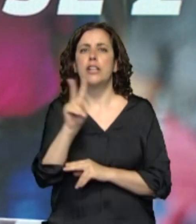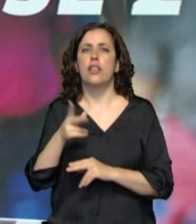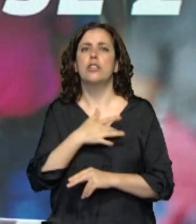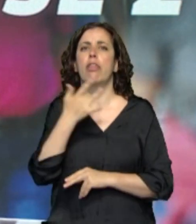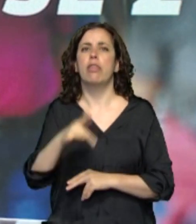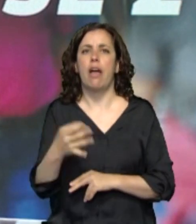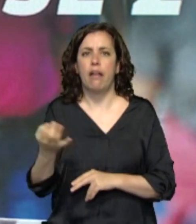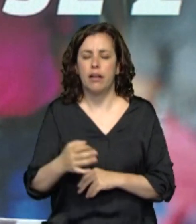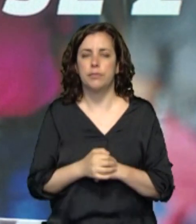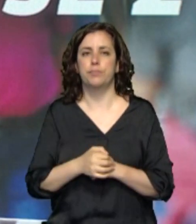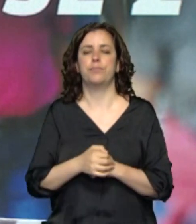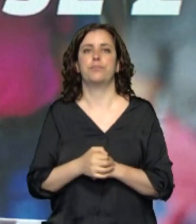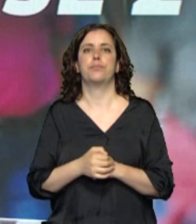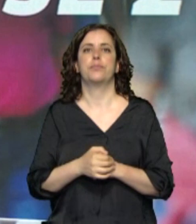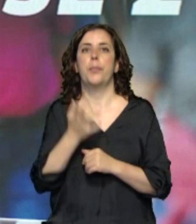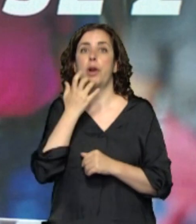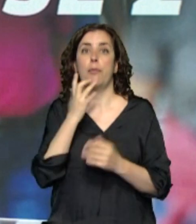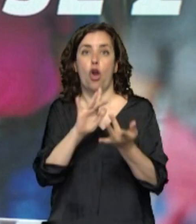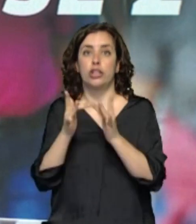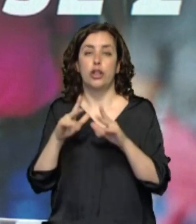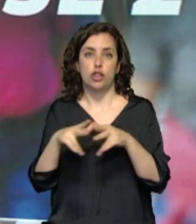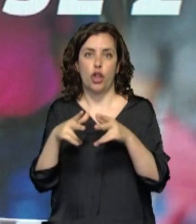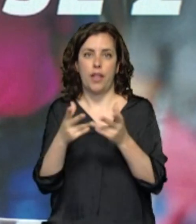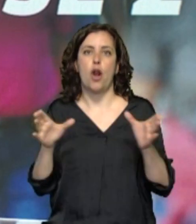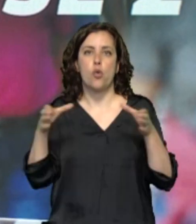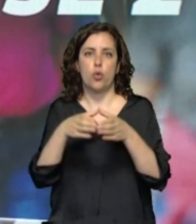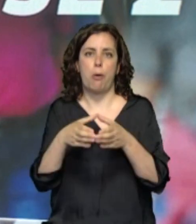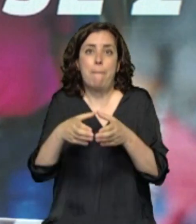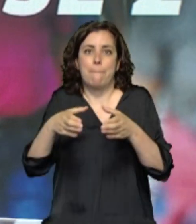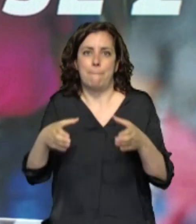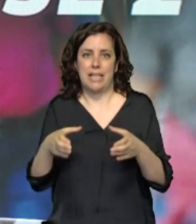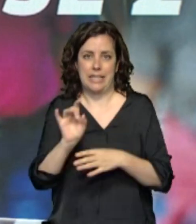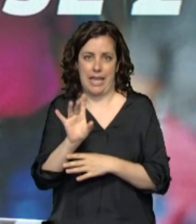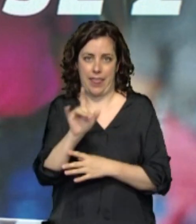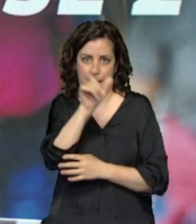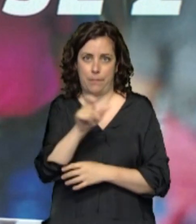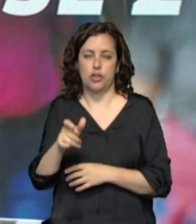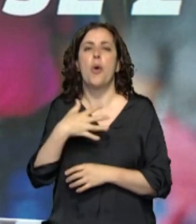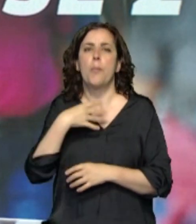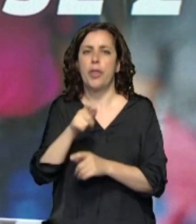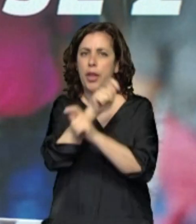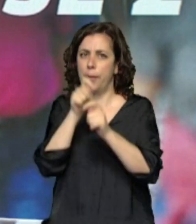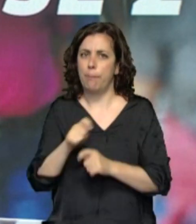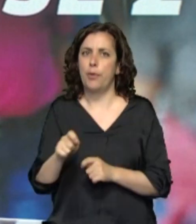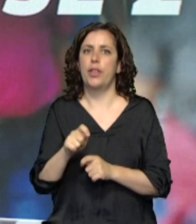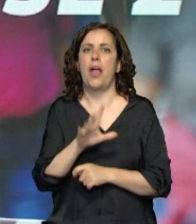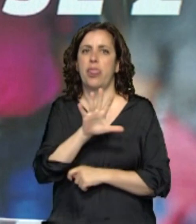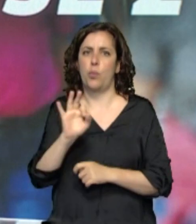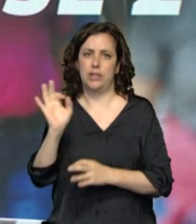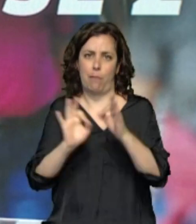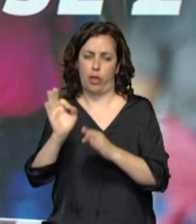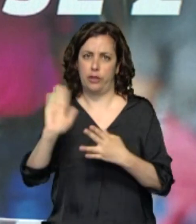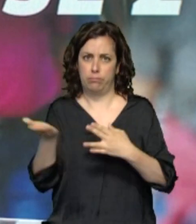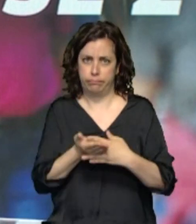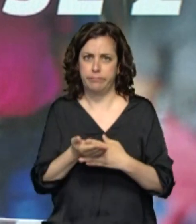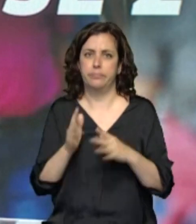pues se permitirá, por ejemplo, el contacto social entre grupos de hasta 15 personas. Se podrán celebrar bodas con aforo al 50% y también se